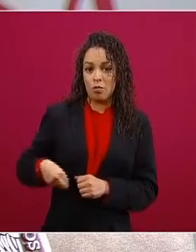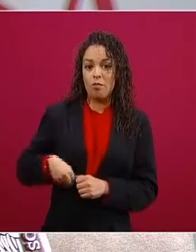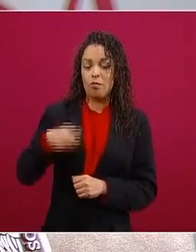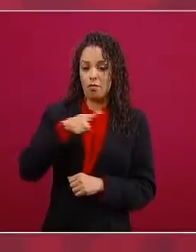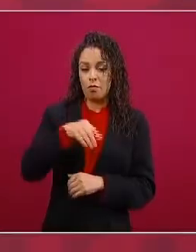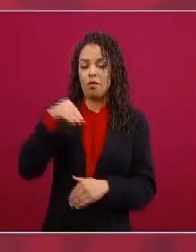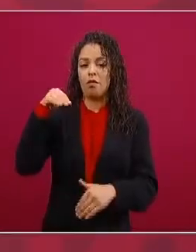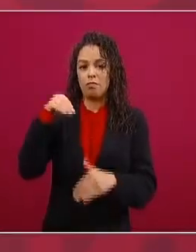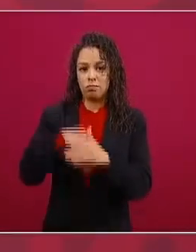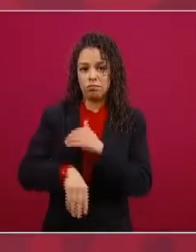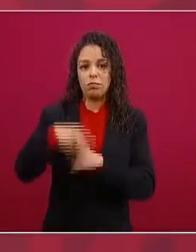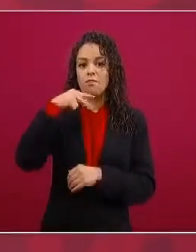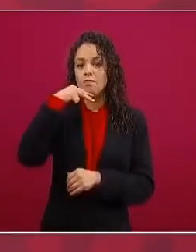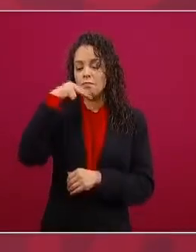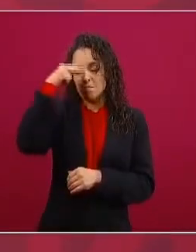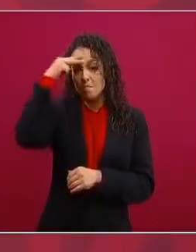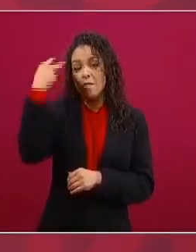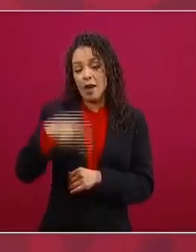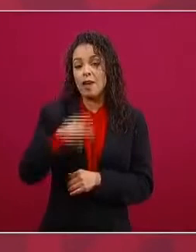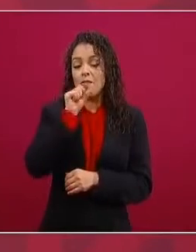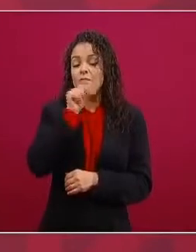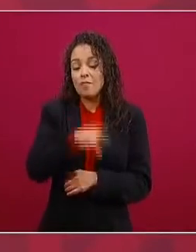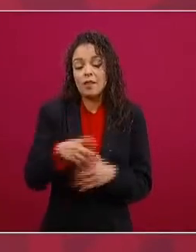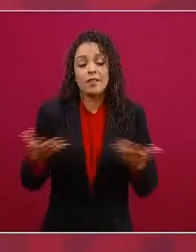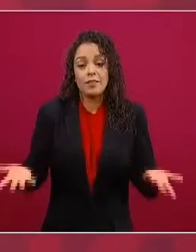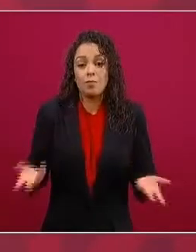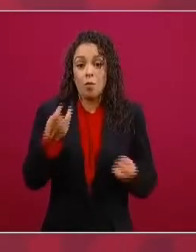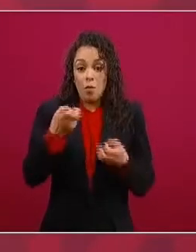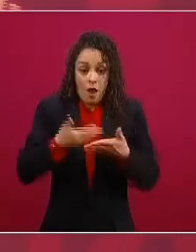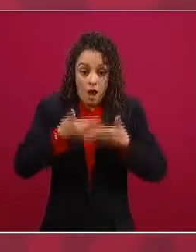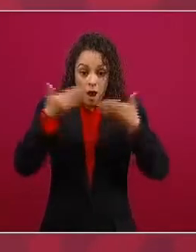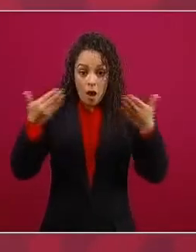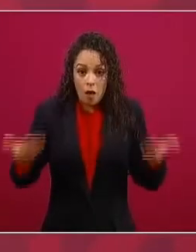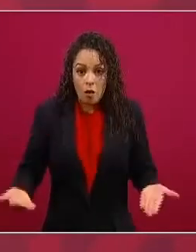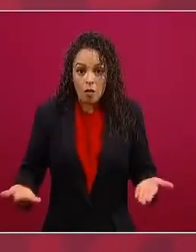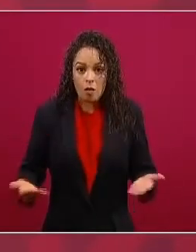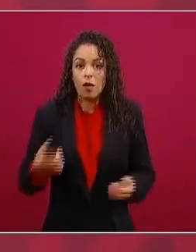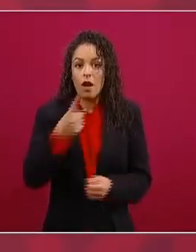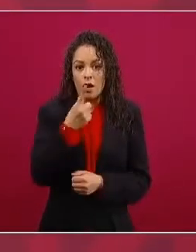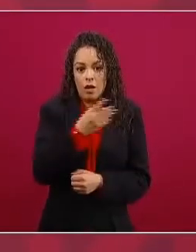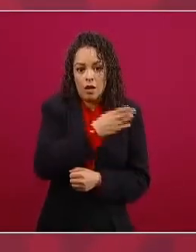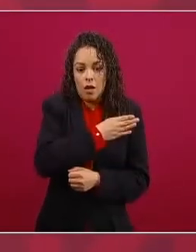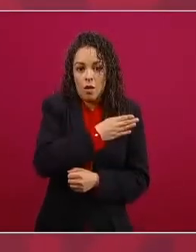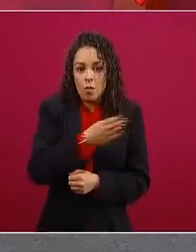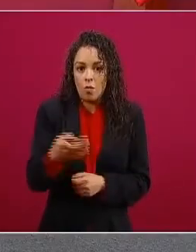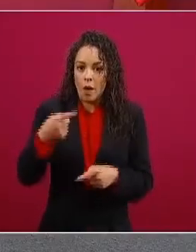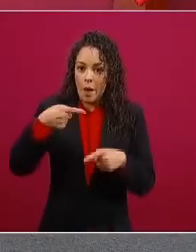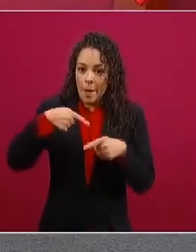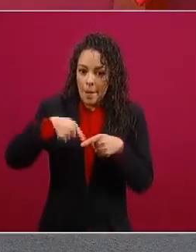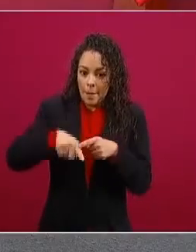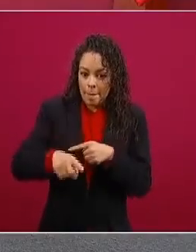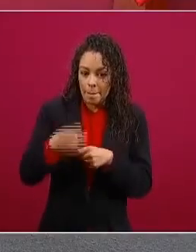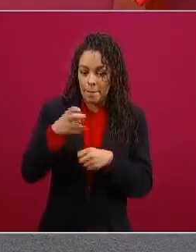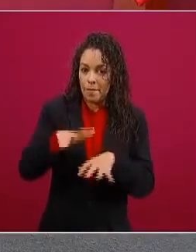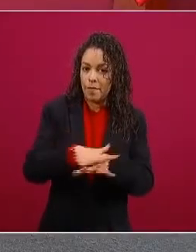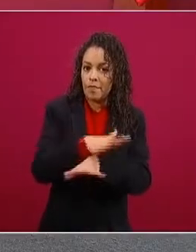entonces qué bien están pasando todas estas cosas para